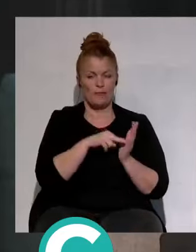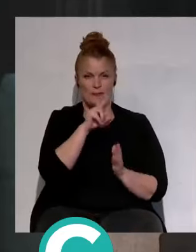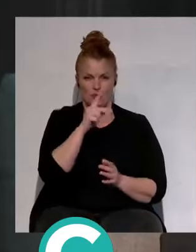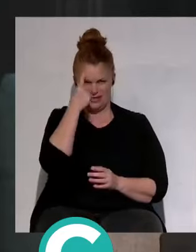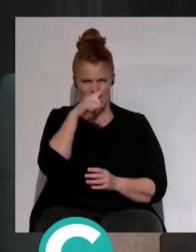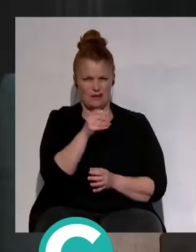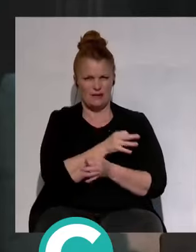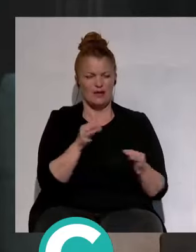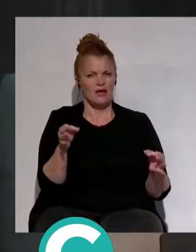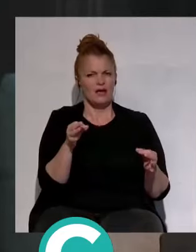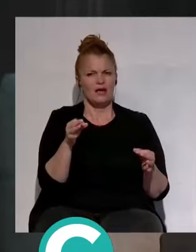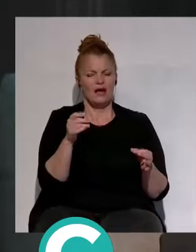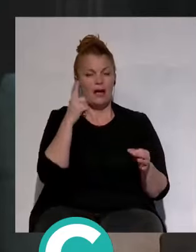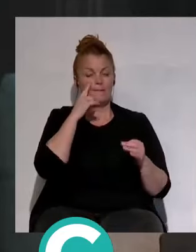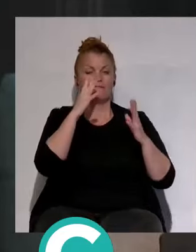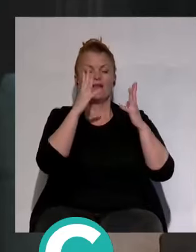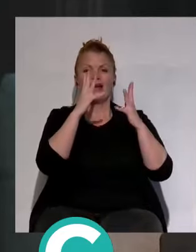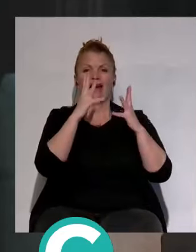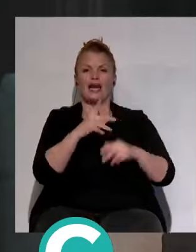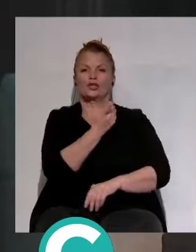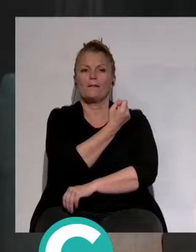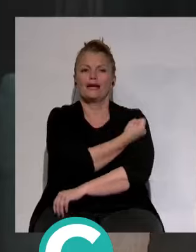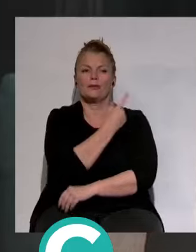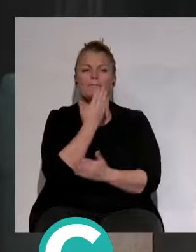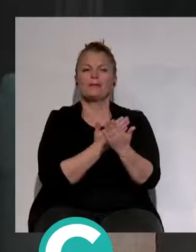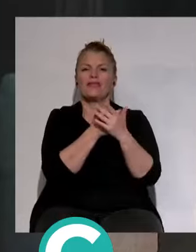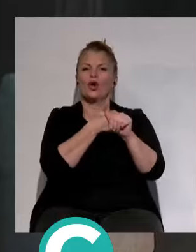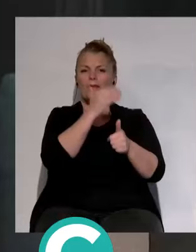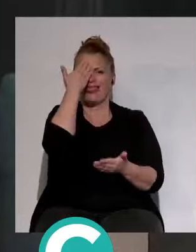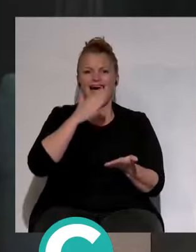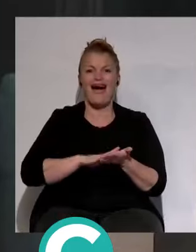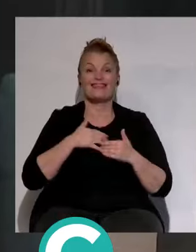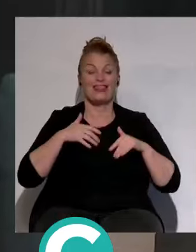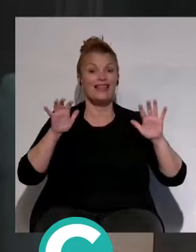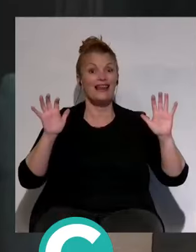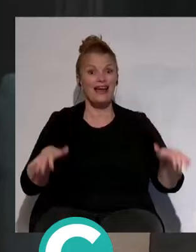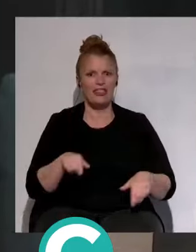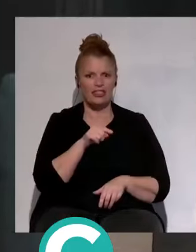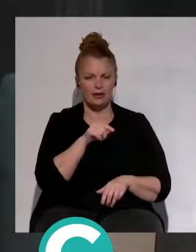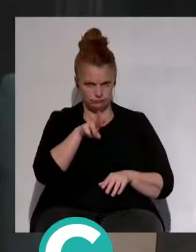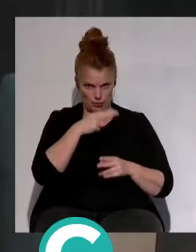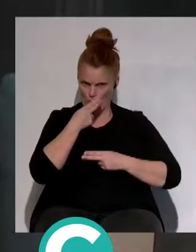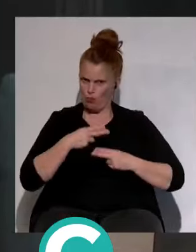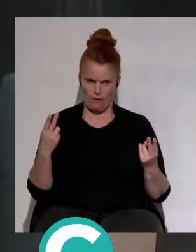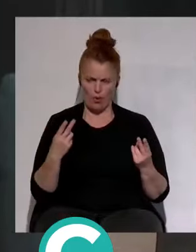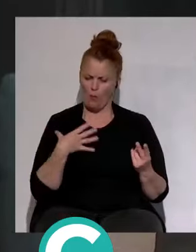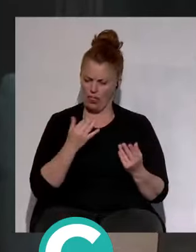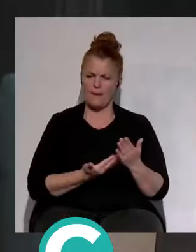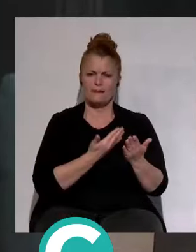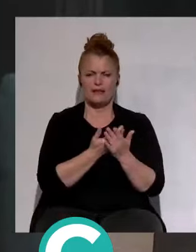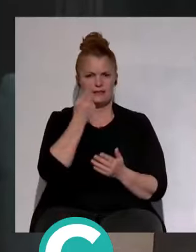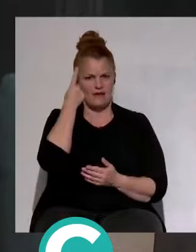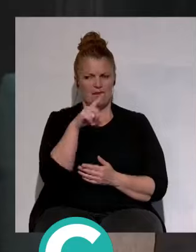perfectamente. Eso nada más que hay ir al registro mercantil, pedir una copia de las actas del Cádiz, y que es público. Y se pide y se sabía.